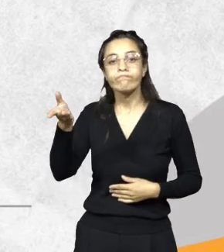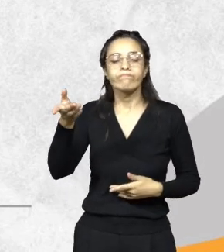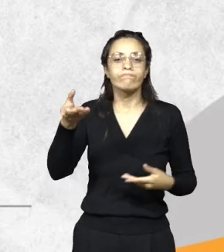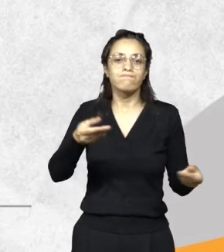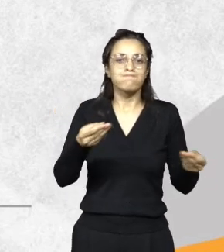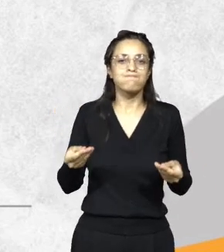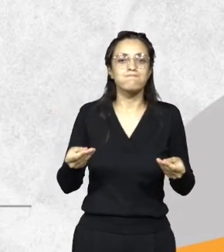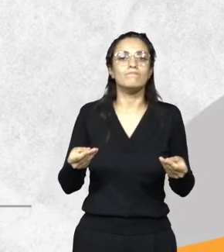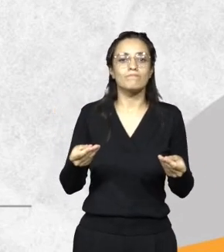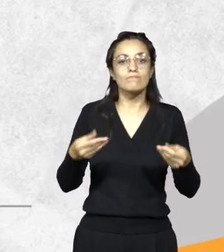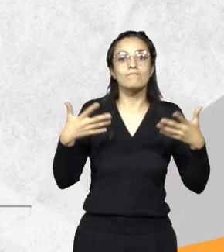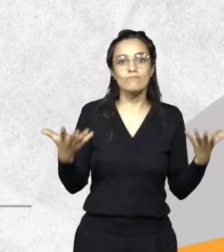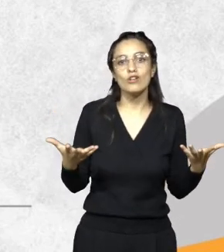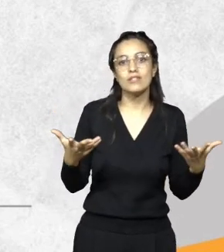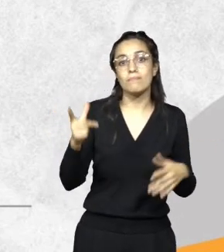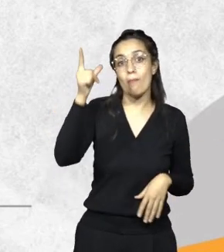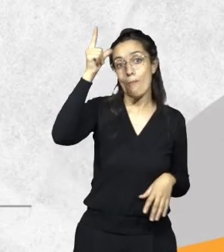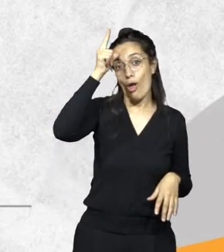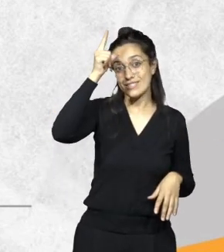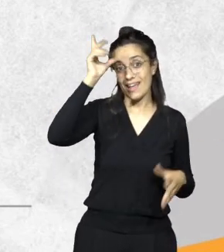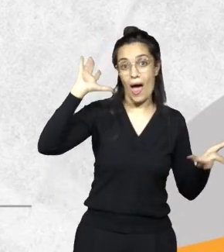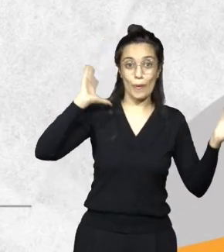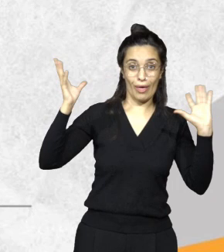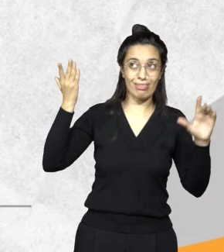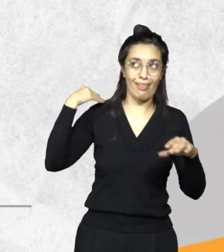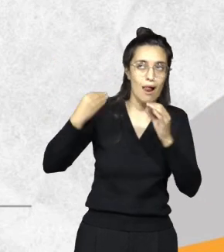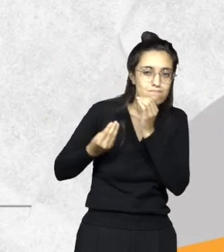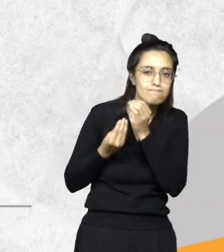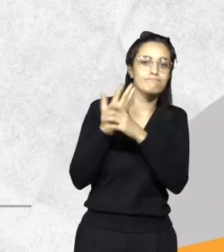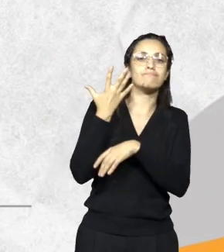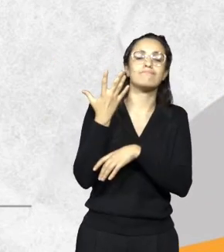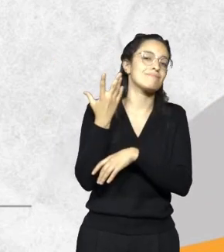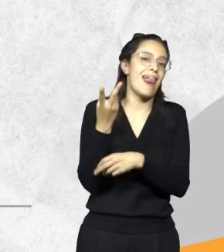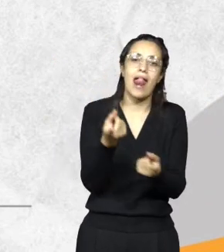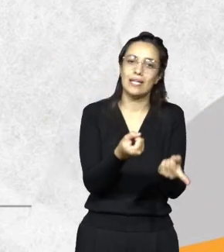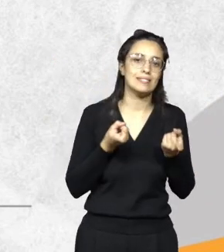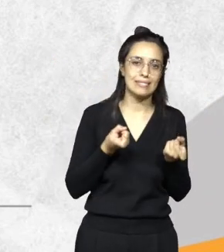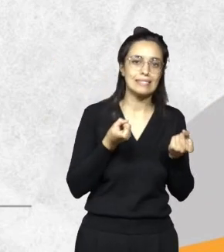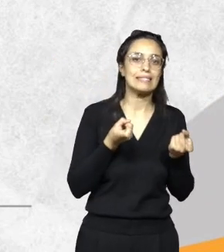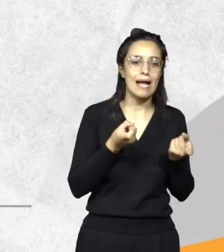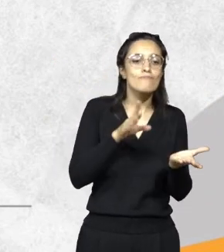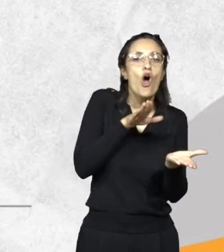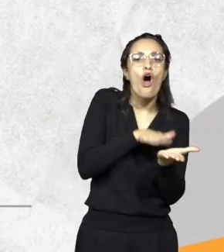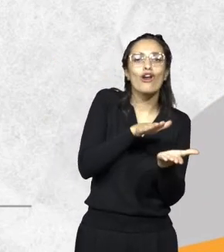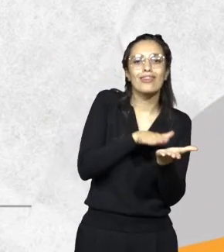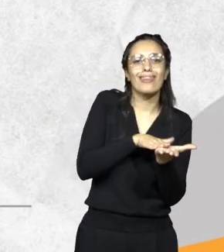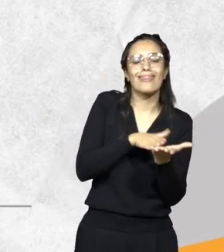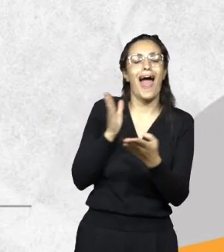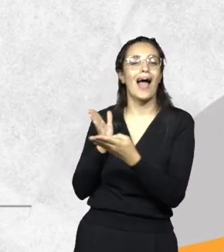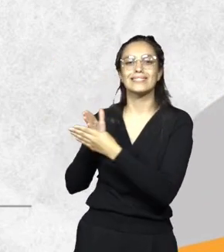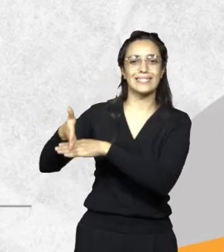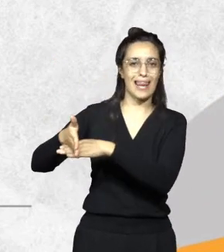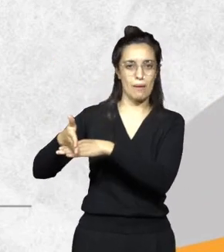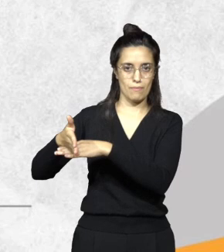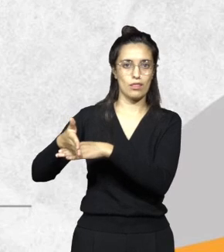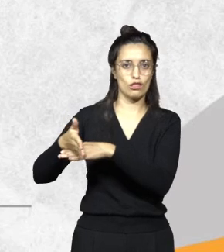cuando nace Policía Ambiental, surge la necesidad de contar con órdenes de allanamiento, pero gestionar una orden de allanamiento